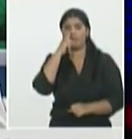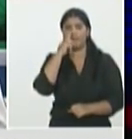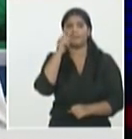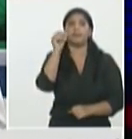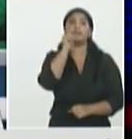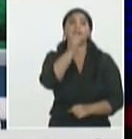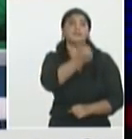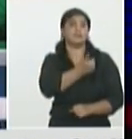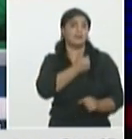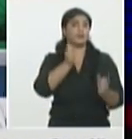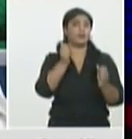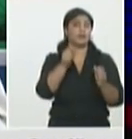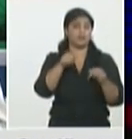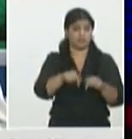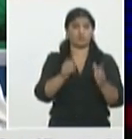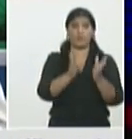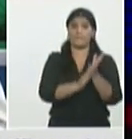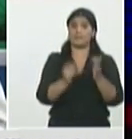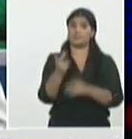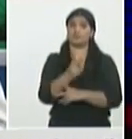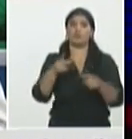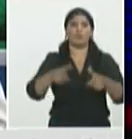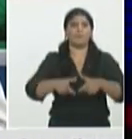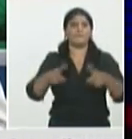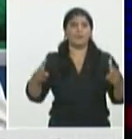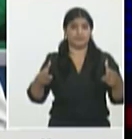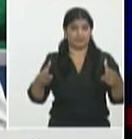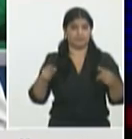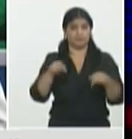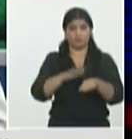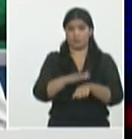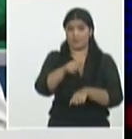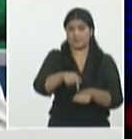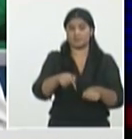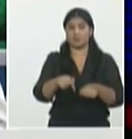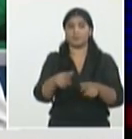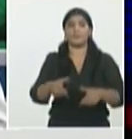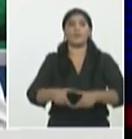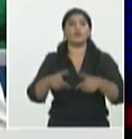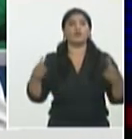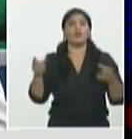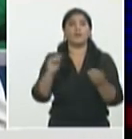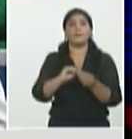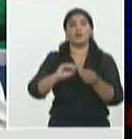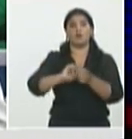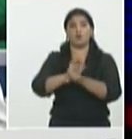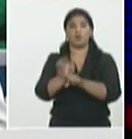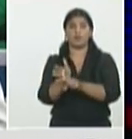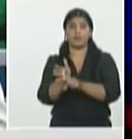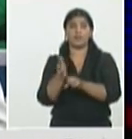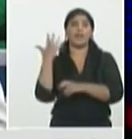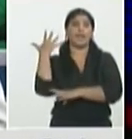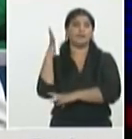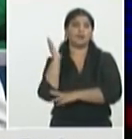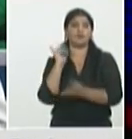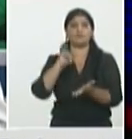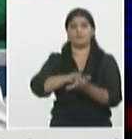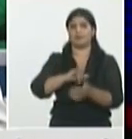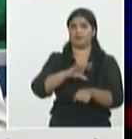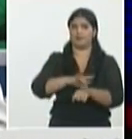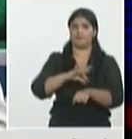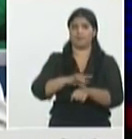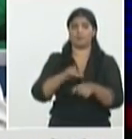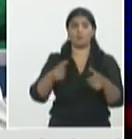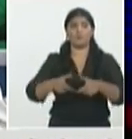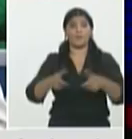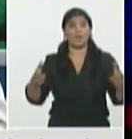indiscutiblemente el número importado era muy elevado y sobre todo el número de personas que se contagiaron